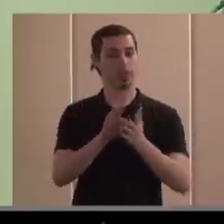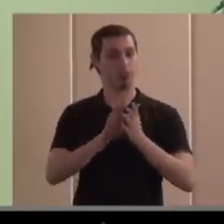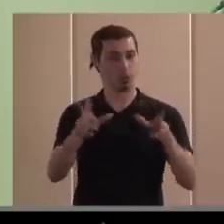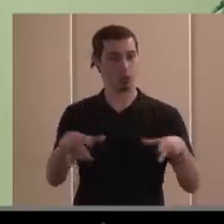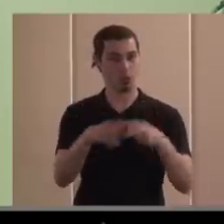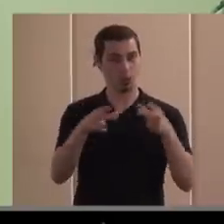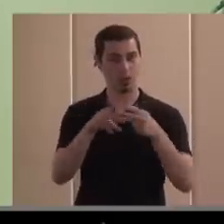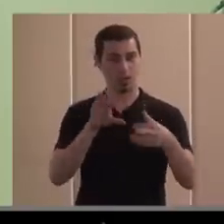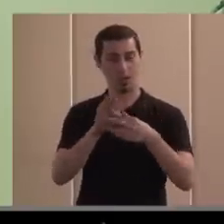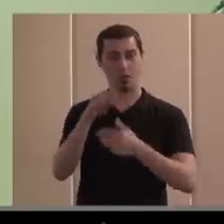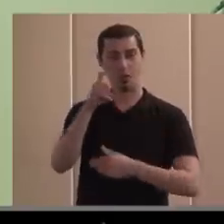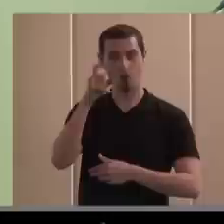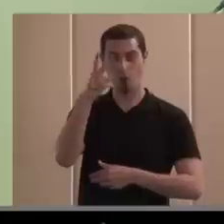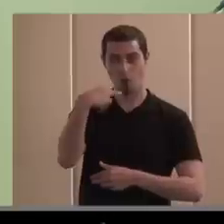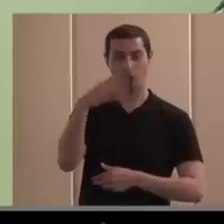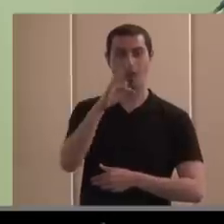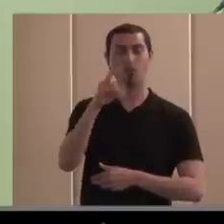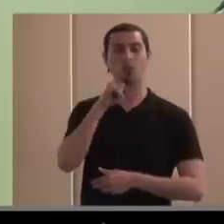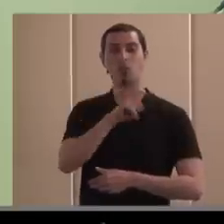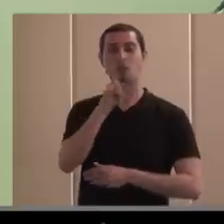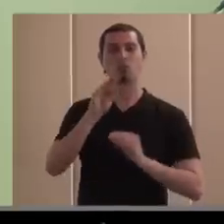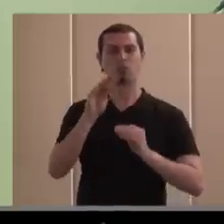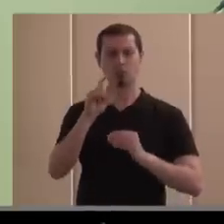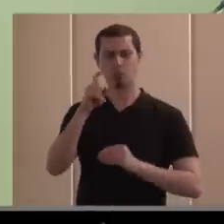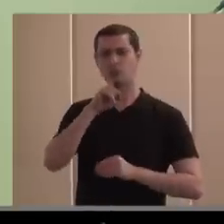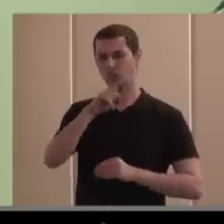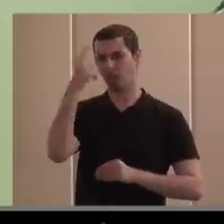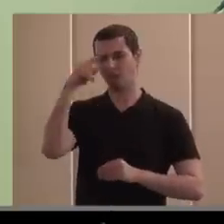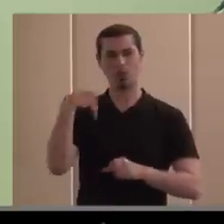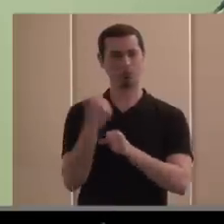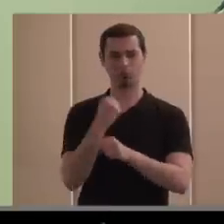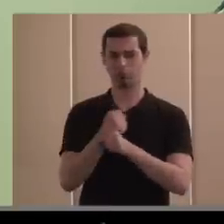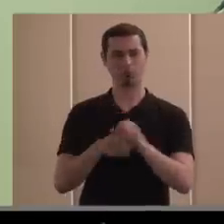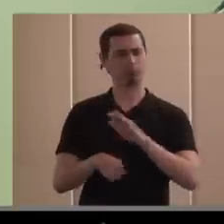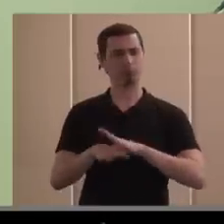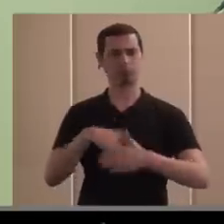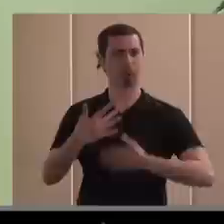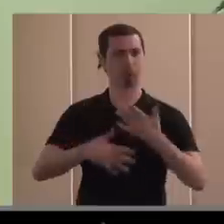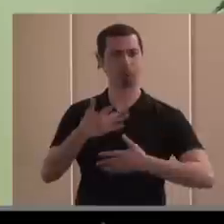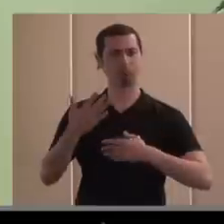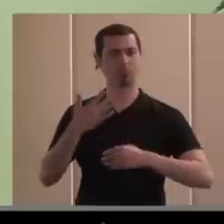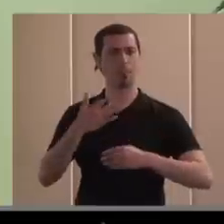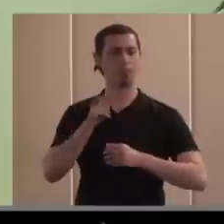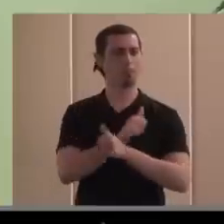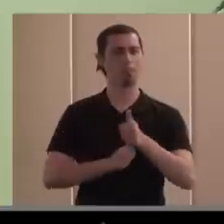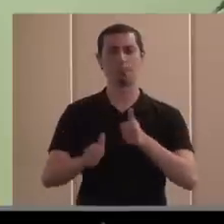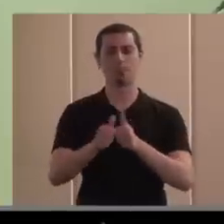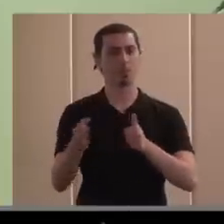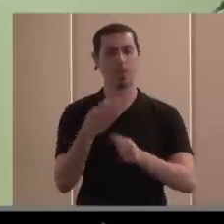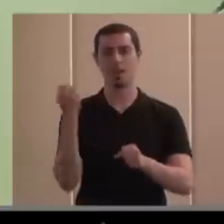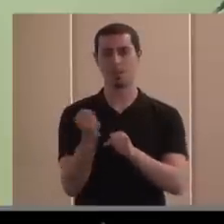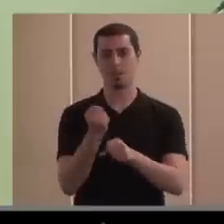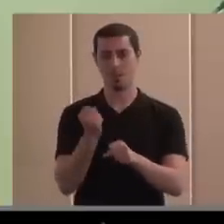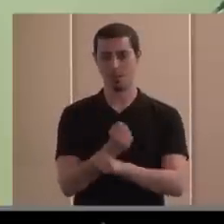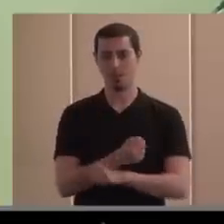ONCE y su fundación la fundación es muy activa como sabéis y su prioridad es el empleo y esto nos ha llevado a ser empresarios